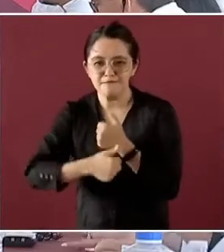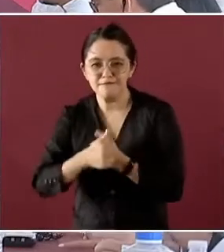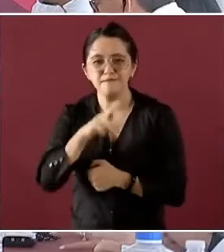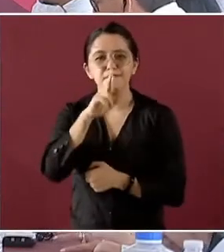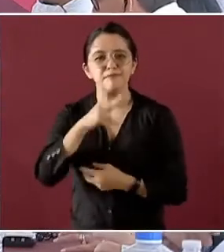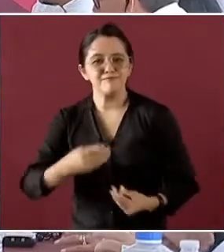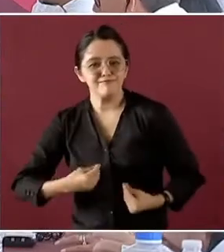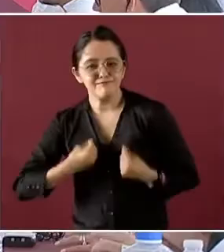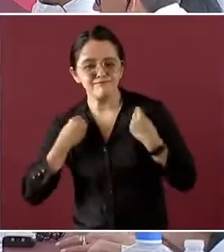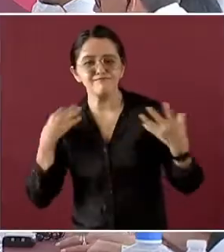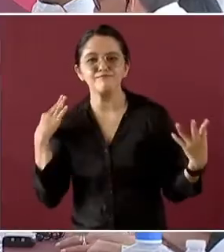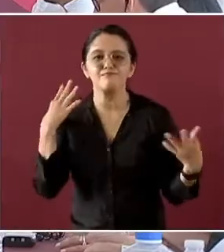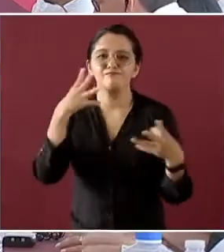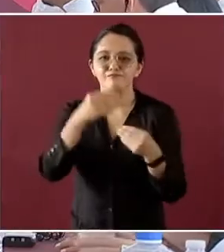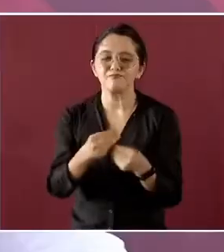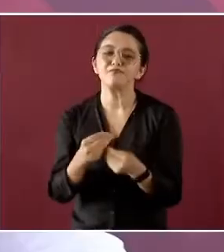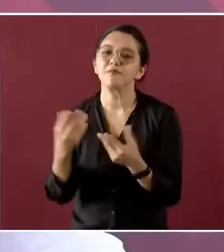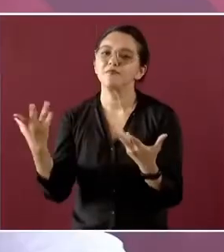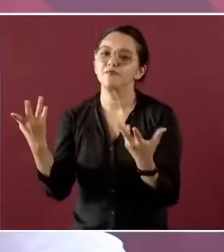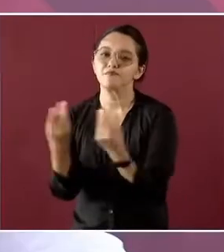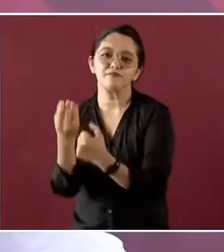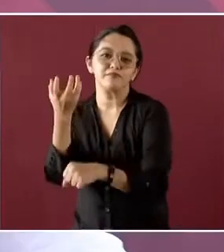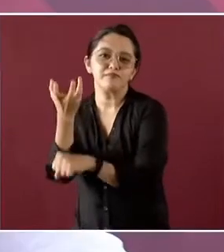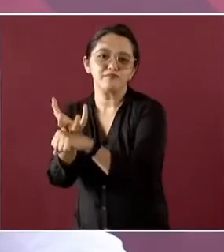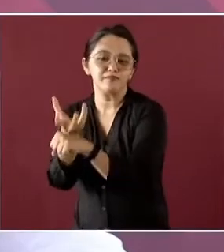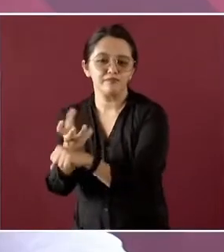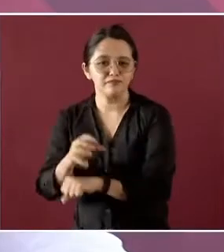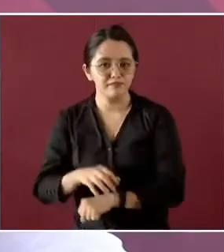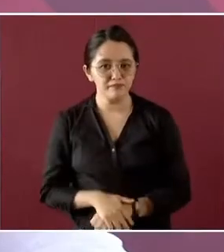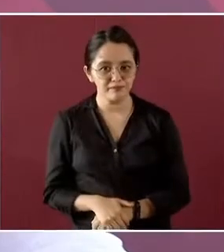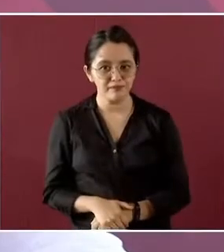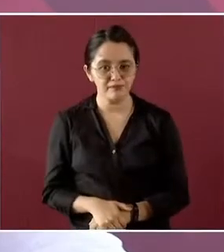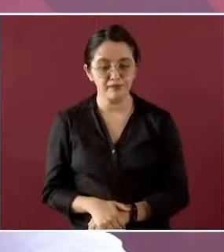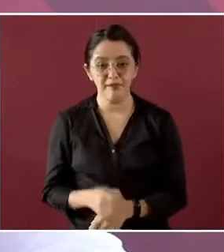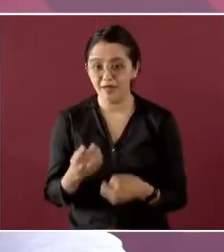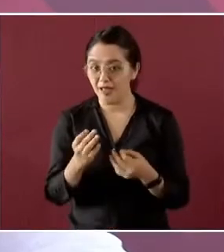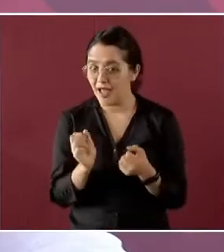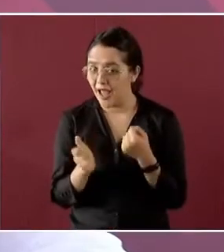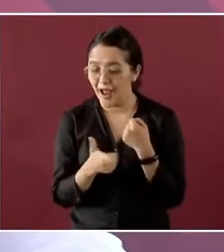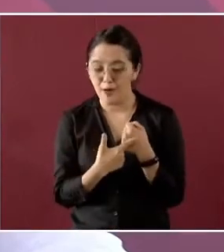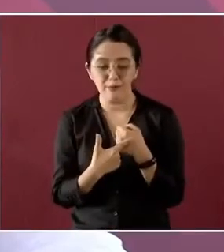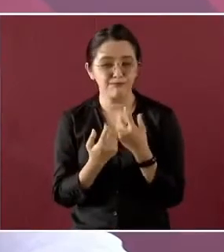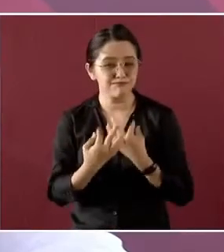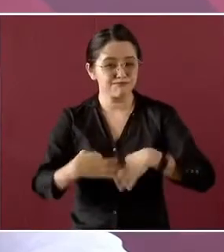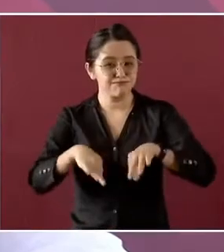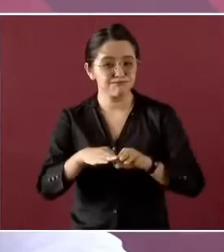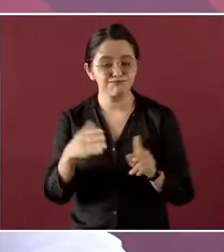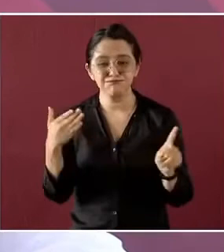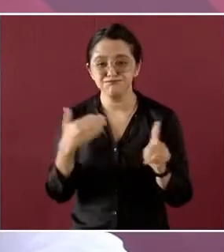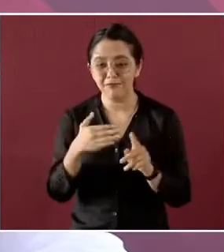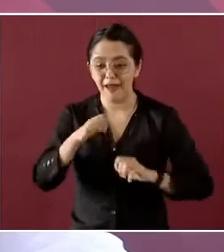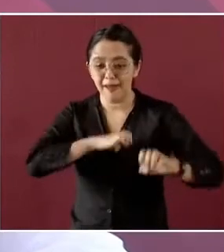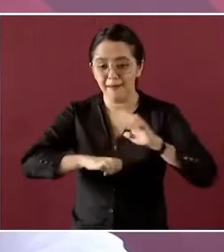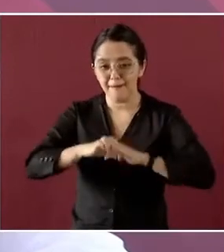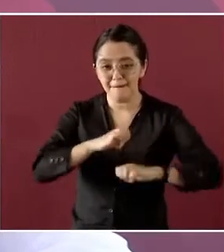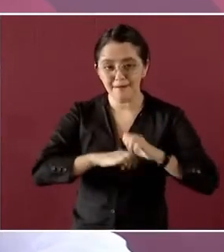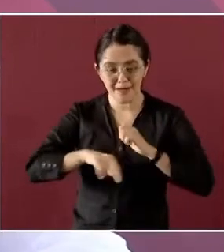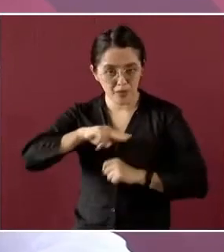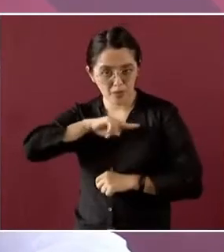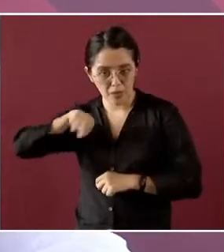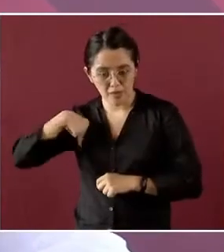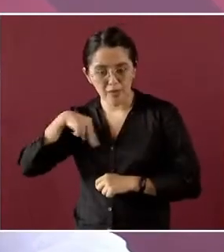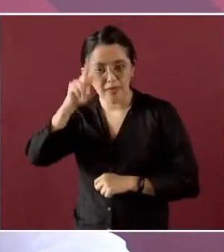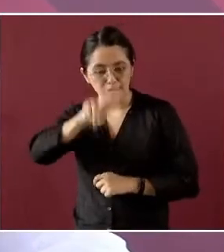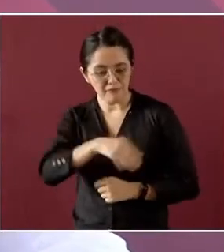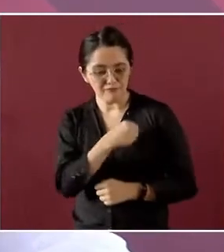y mejor integrado con Norteamérica. Un punto muy importante es que las empresas de Amcham estamos comprometidas